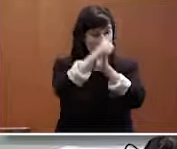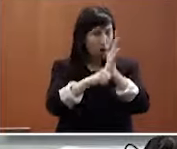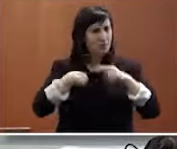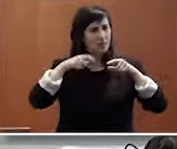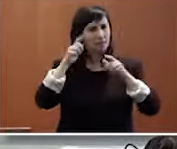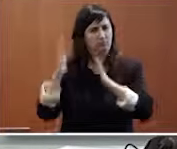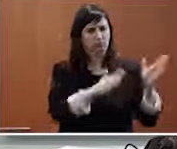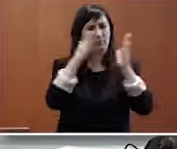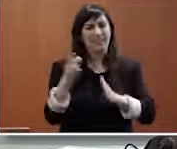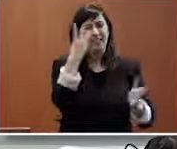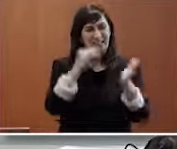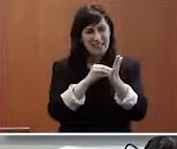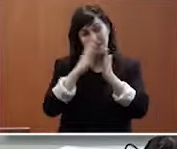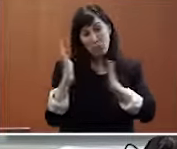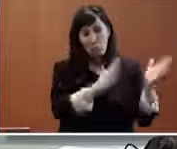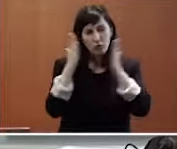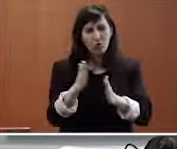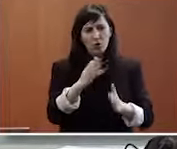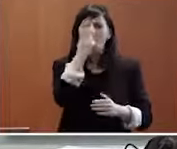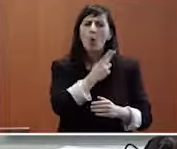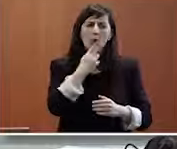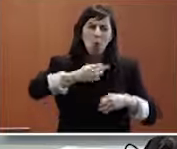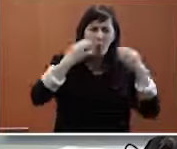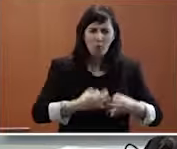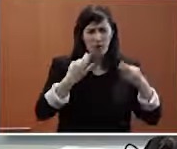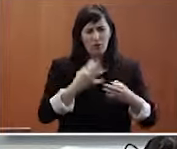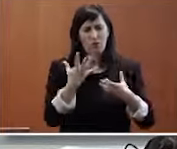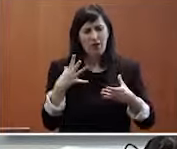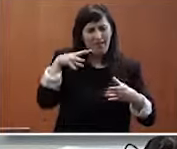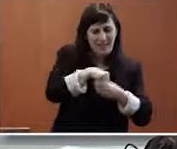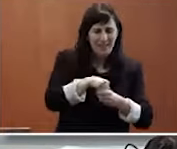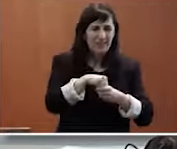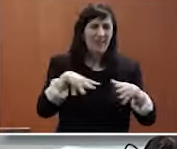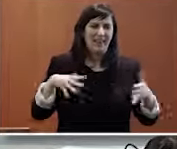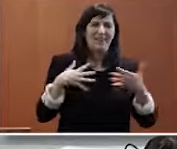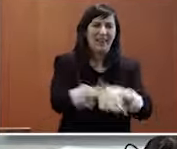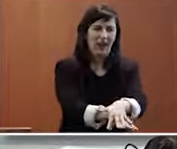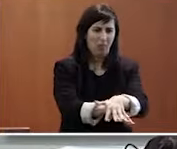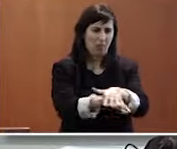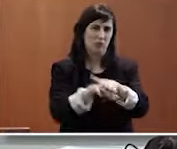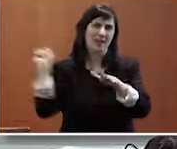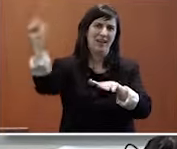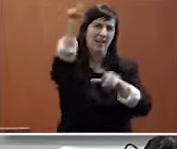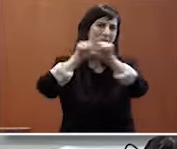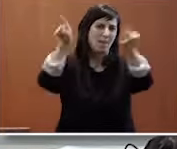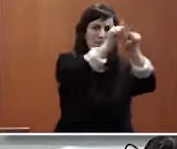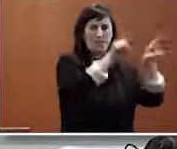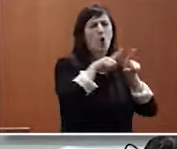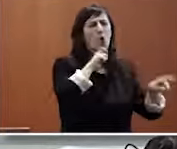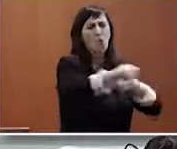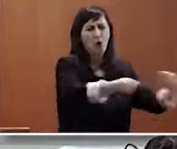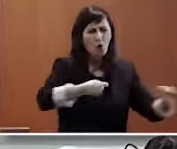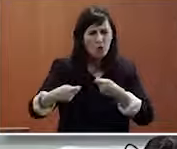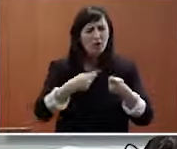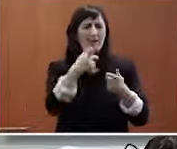ese compromiso añadido e necesariamente integrado en a esencia do modelo de negocio de ética, transparencia e rendición